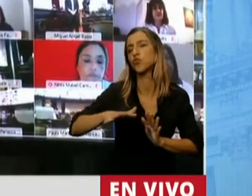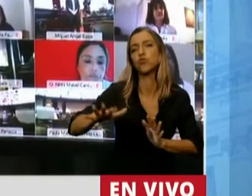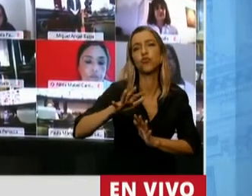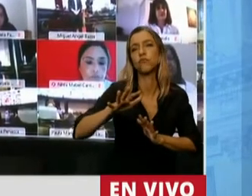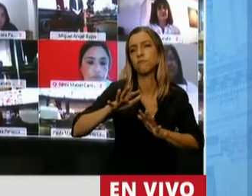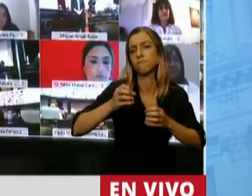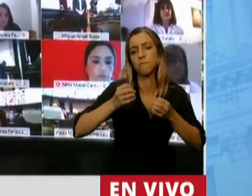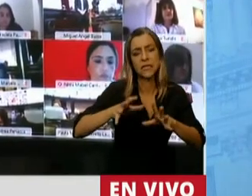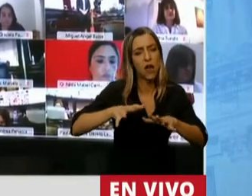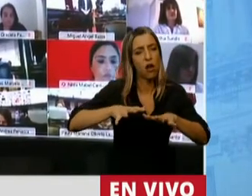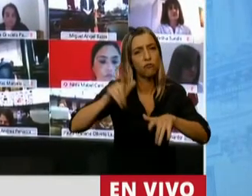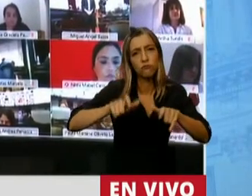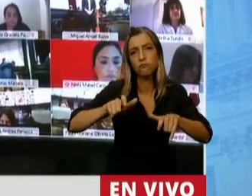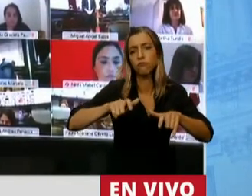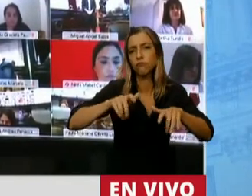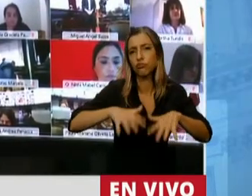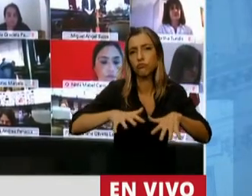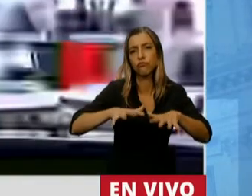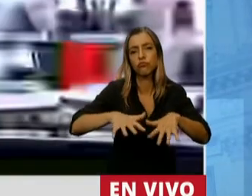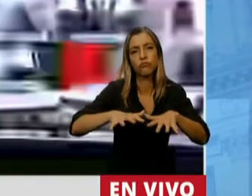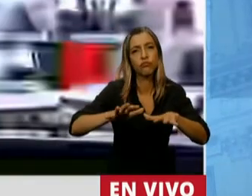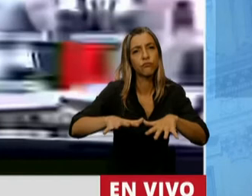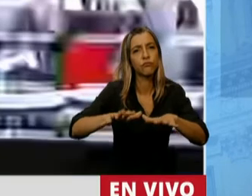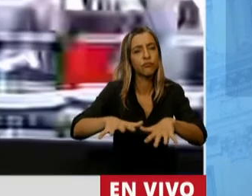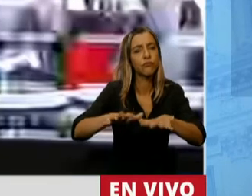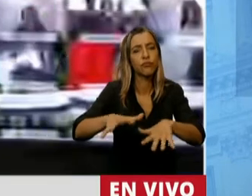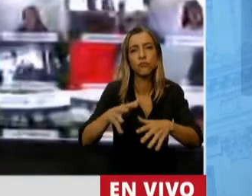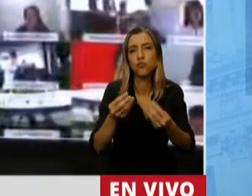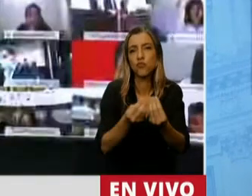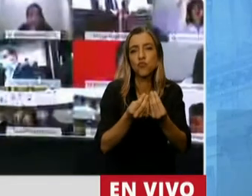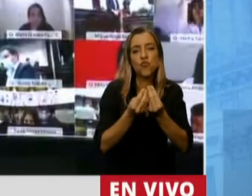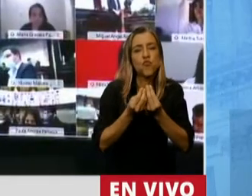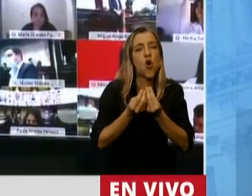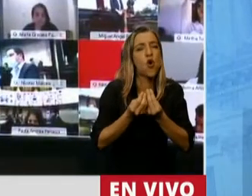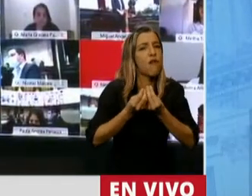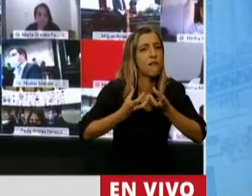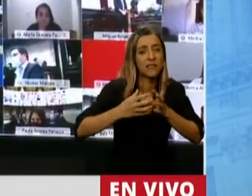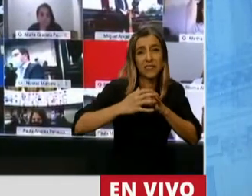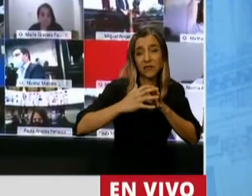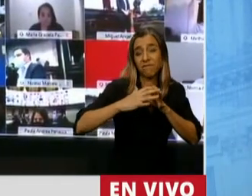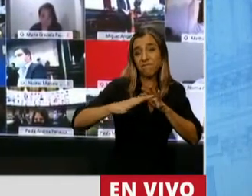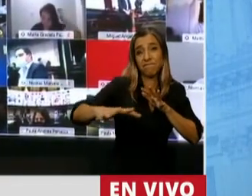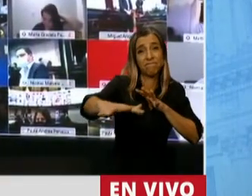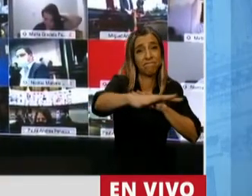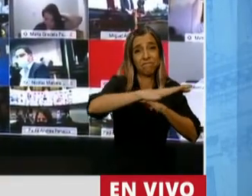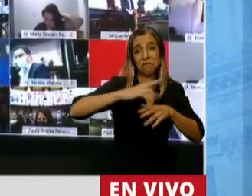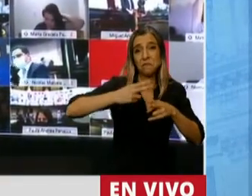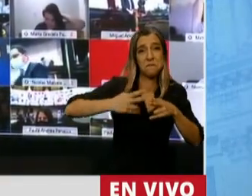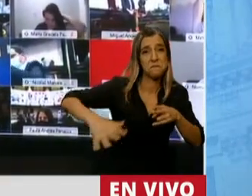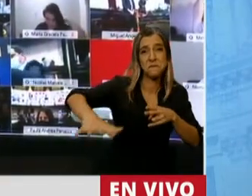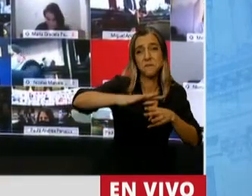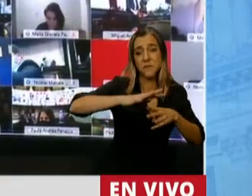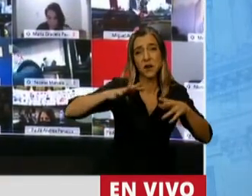empezaron a llegar con columnas y columnas de personas a la plaza, a